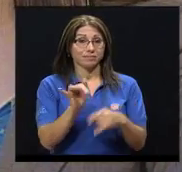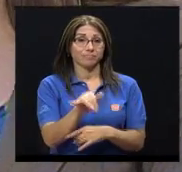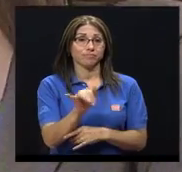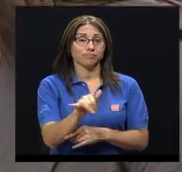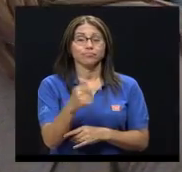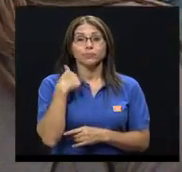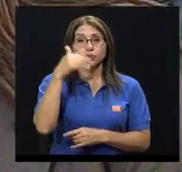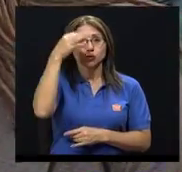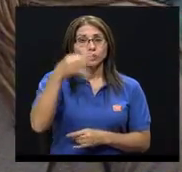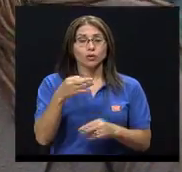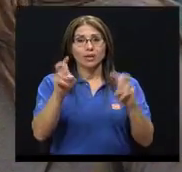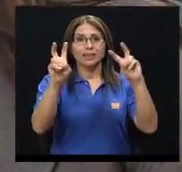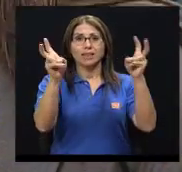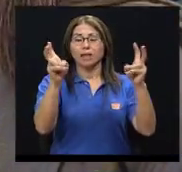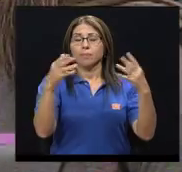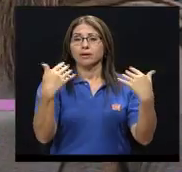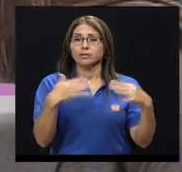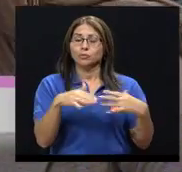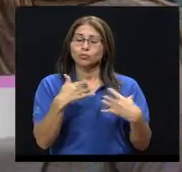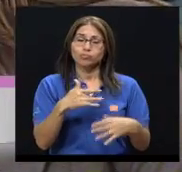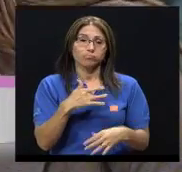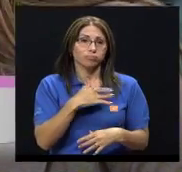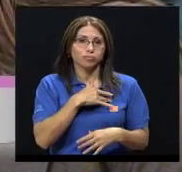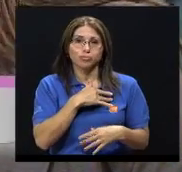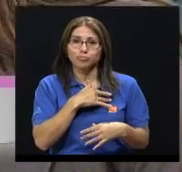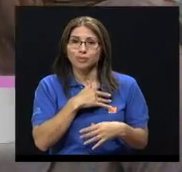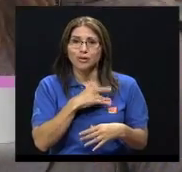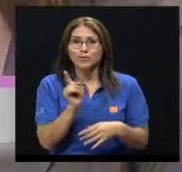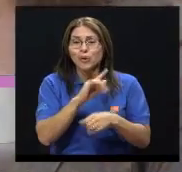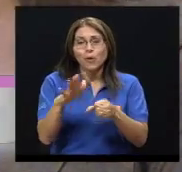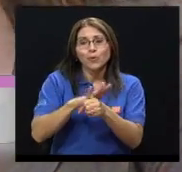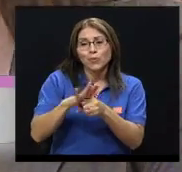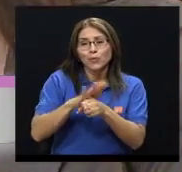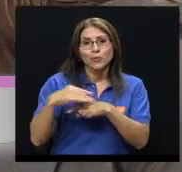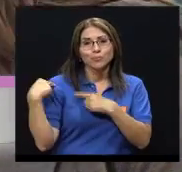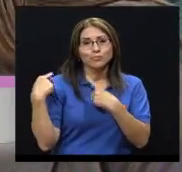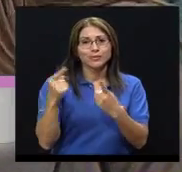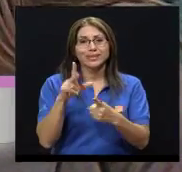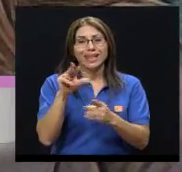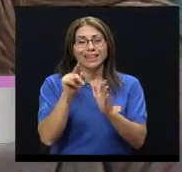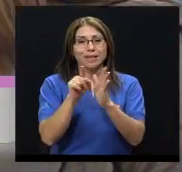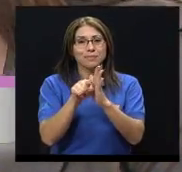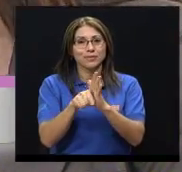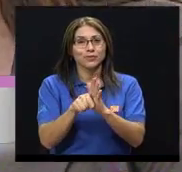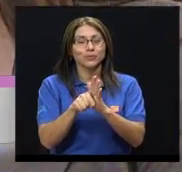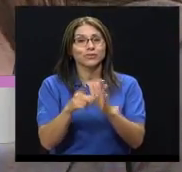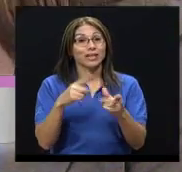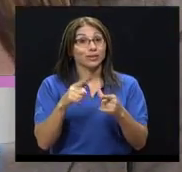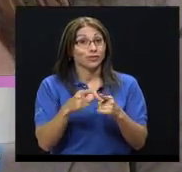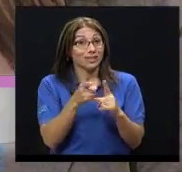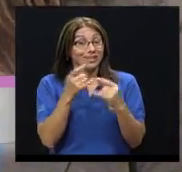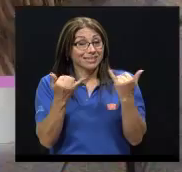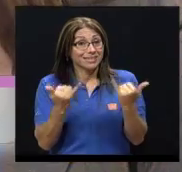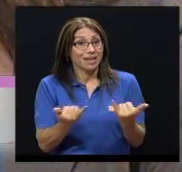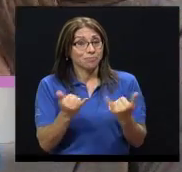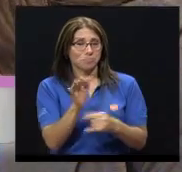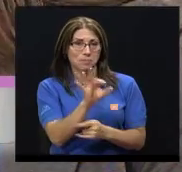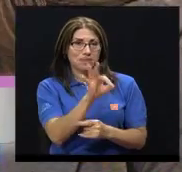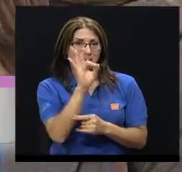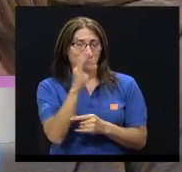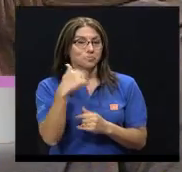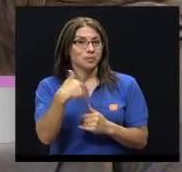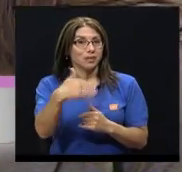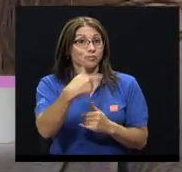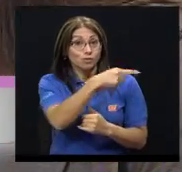Terminamos de esta manera. Yo creo que el tema es muy apasionante. No nos alcanzaron estos 30 minutos. El Virancio es que desde ya la